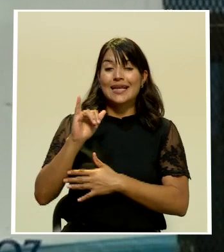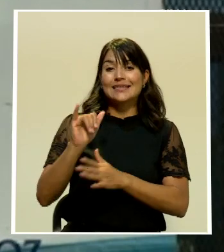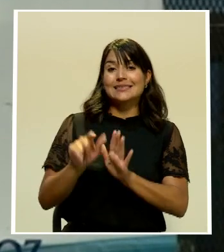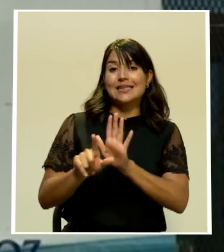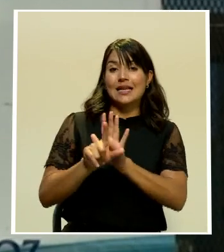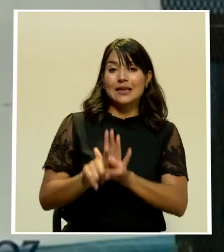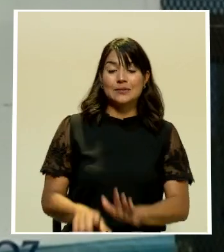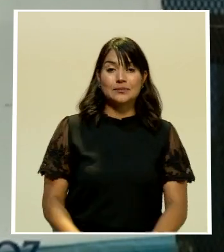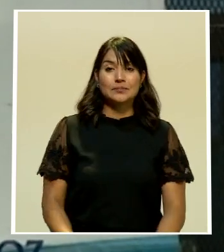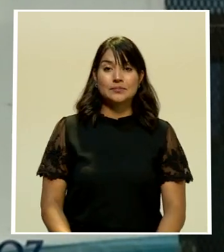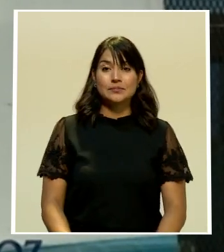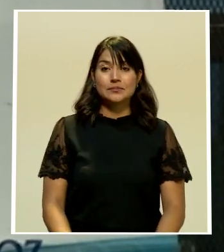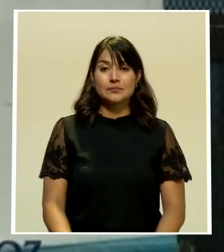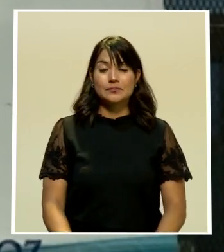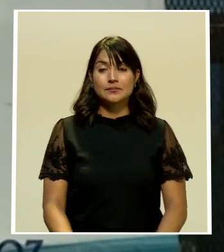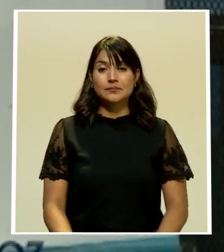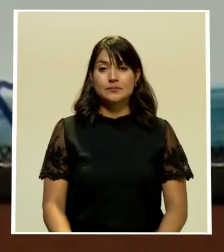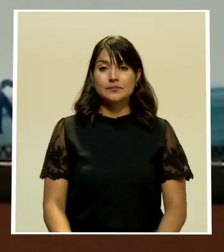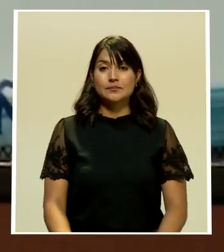normalización.